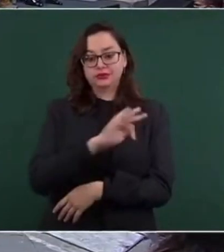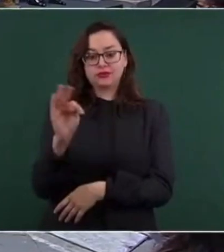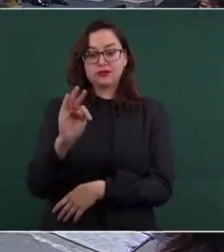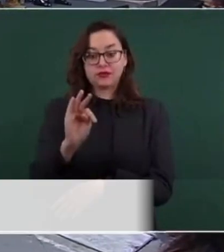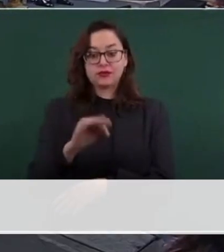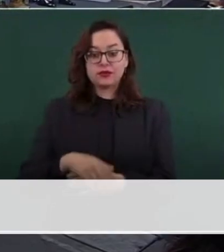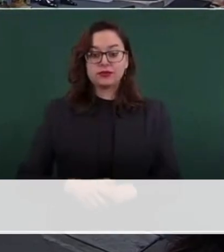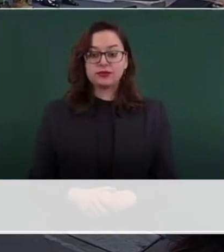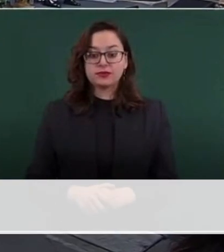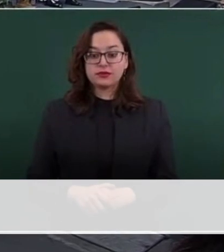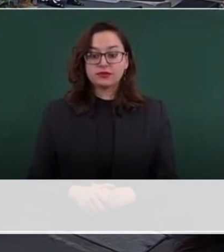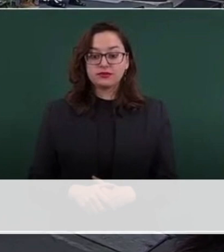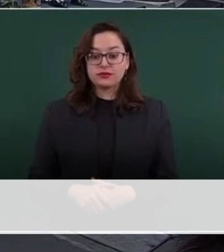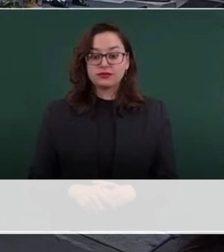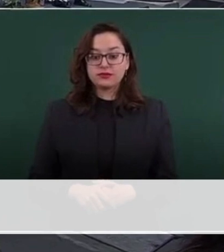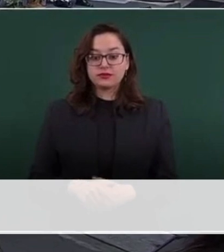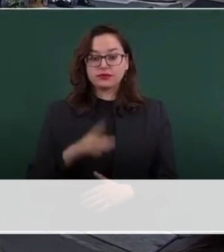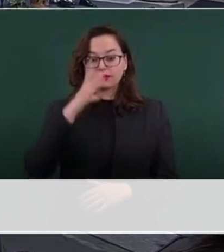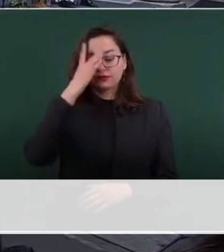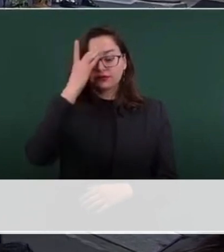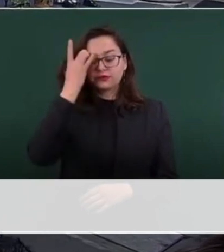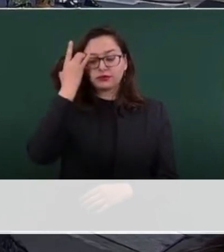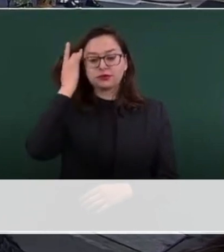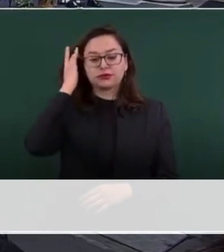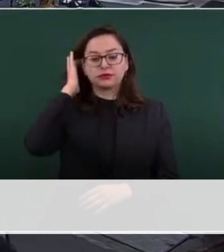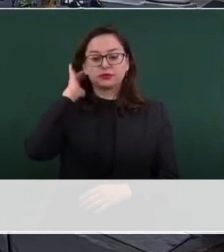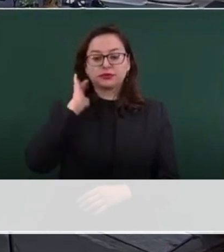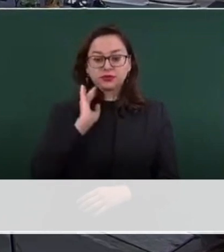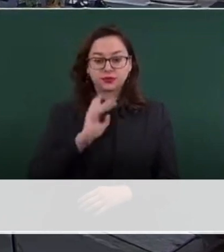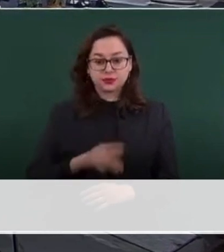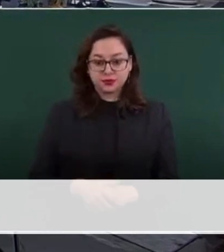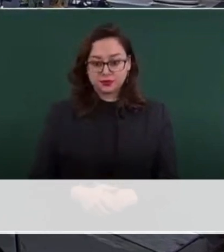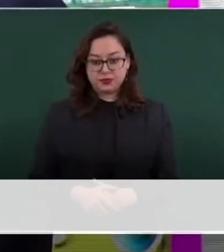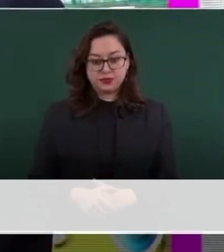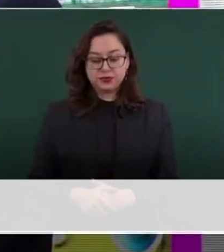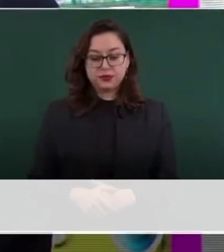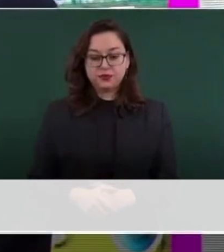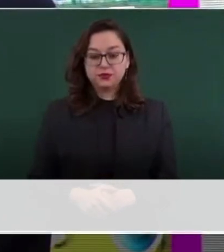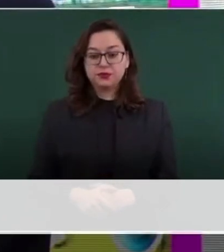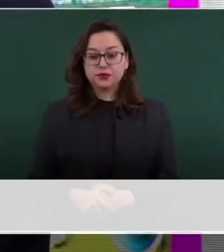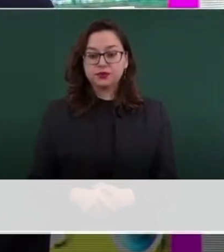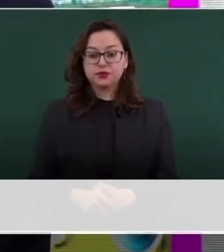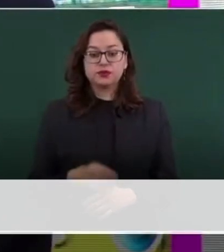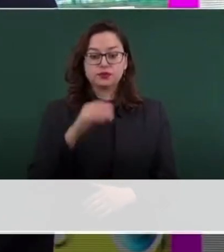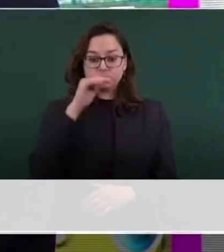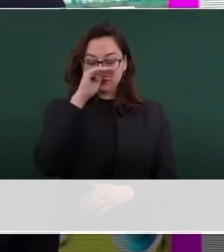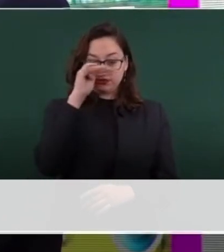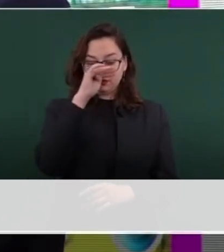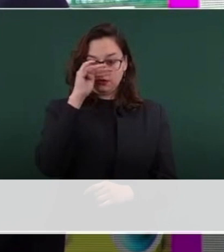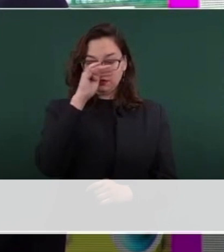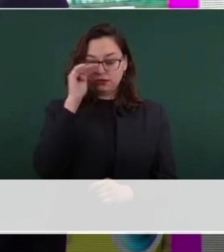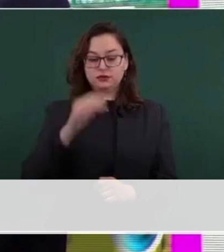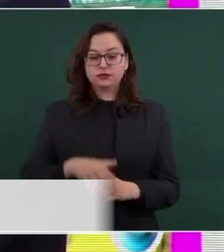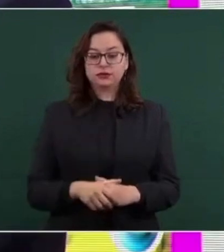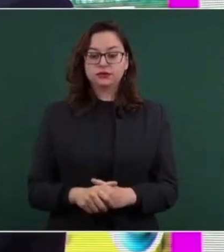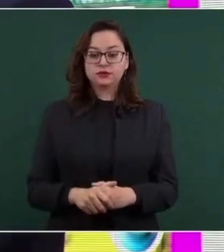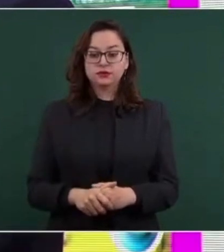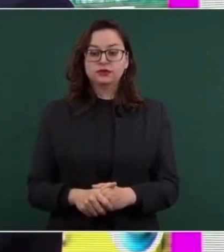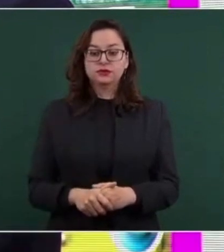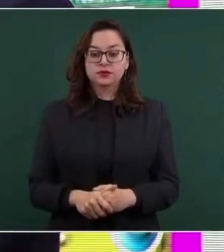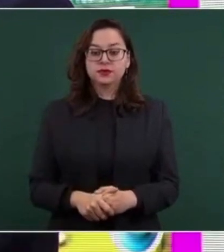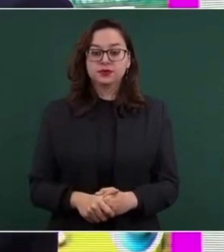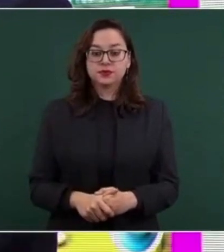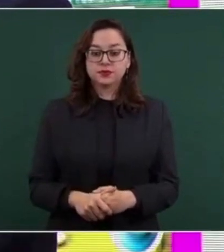Entonces, sí es comprar